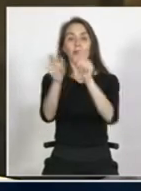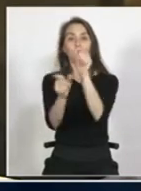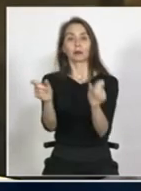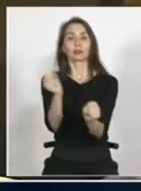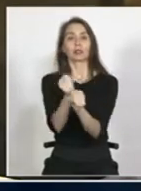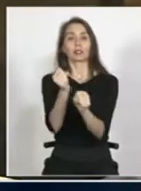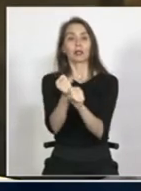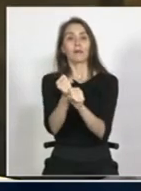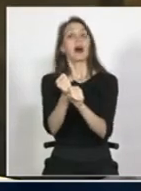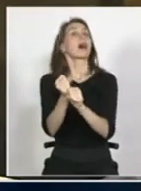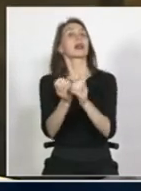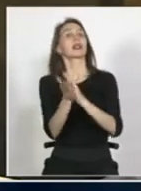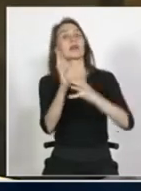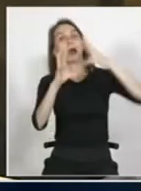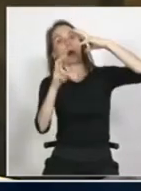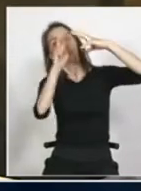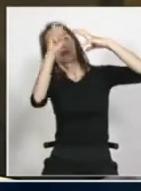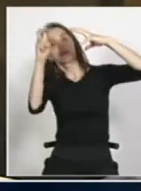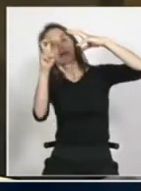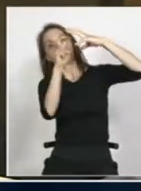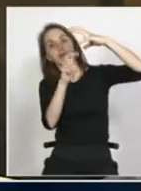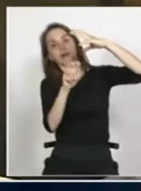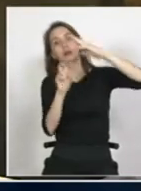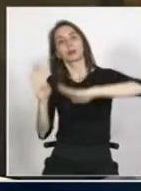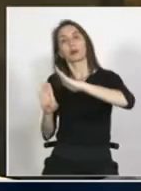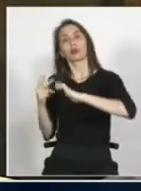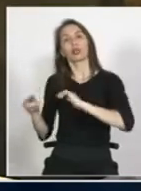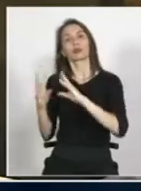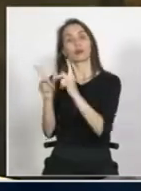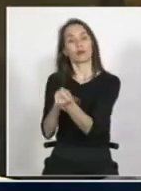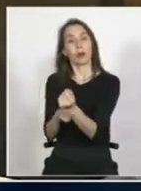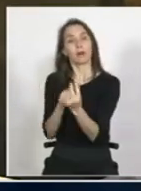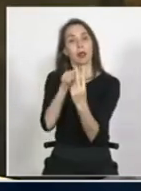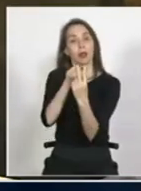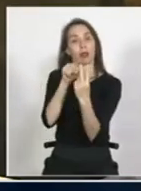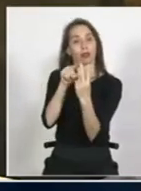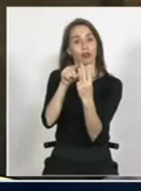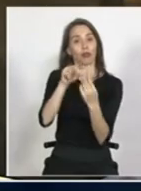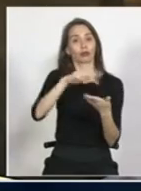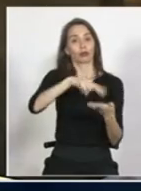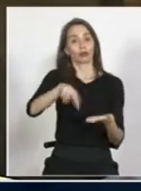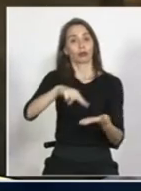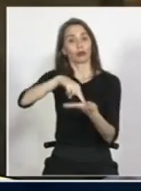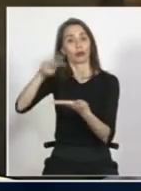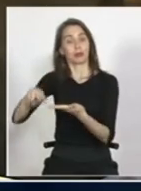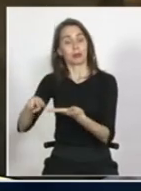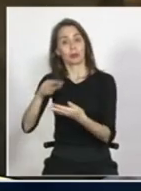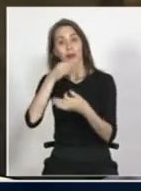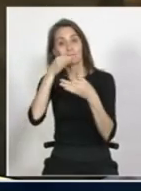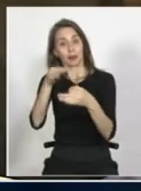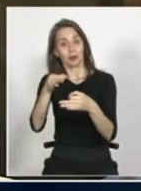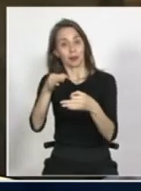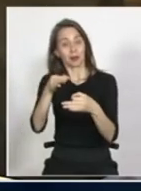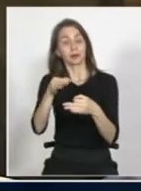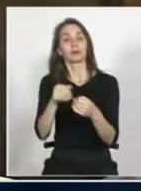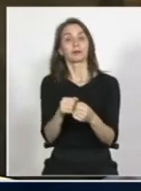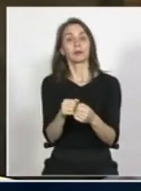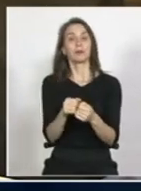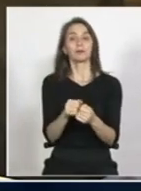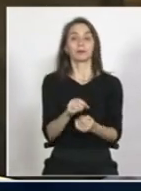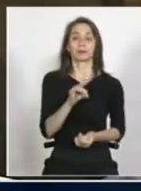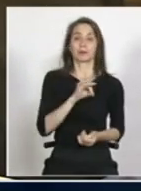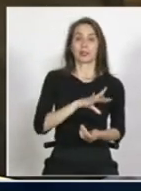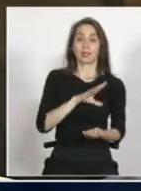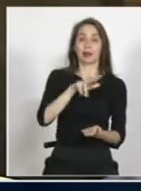Trabajadores Migratorios y de sus Familiares. Respecto de estos dos últimos tratados que menciono, es que el Estado de